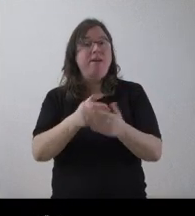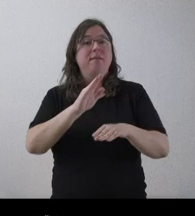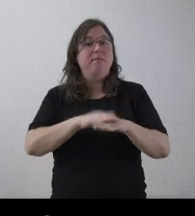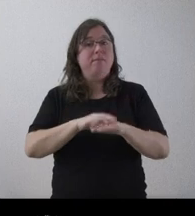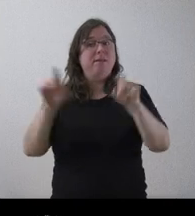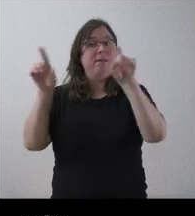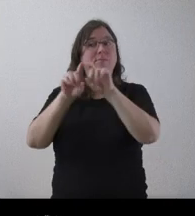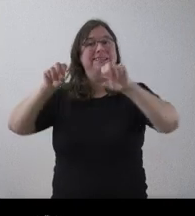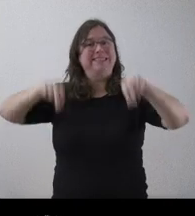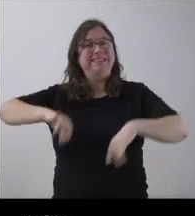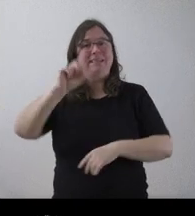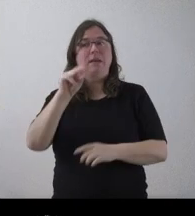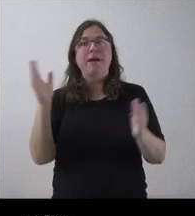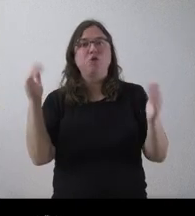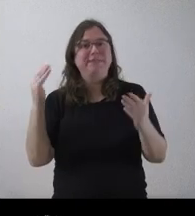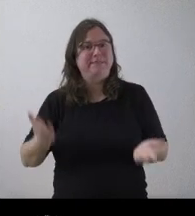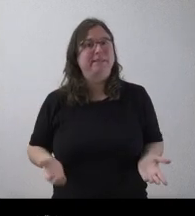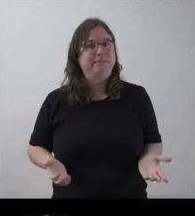estaba exenta de IVA y no existe?